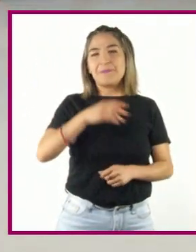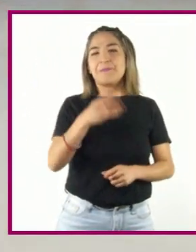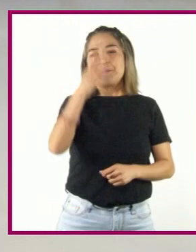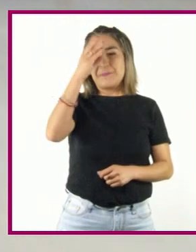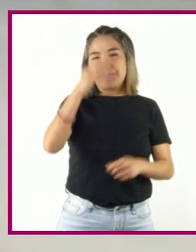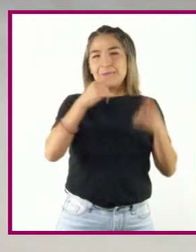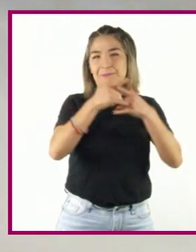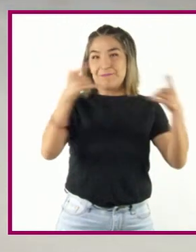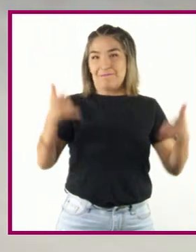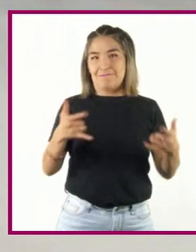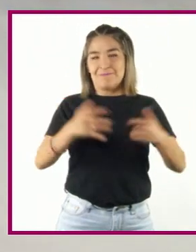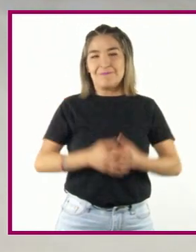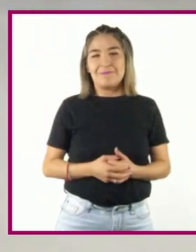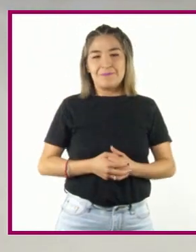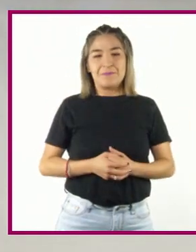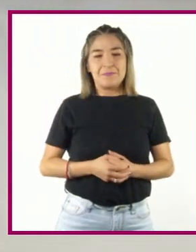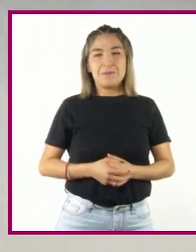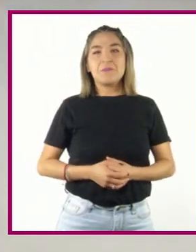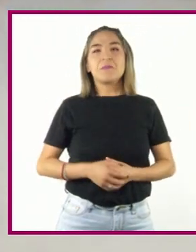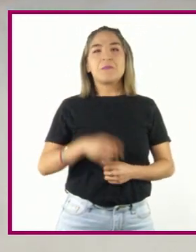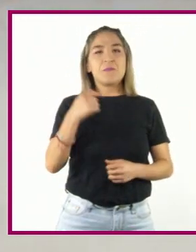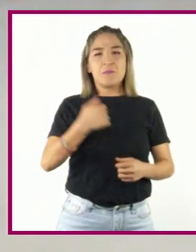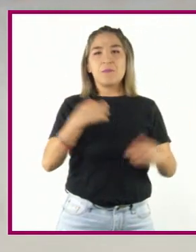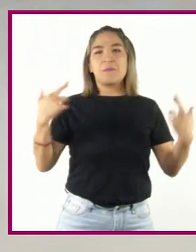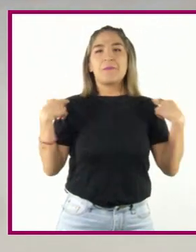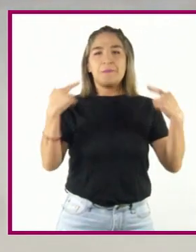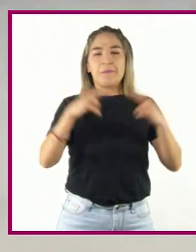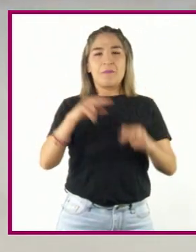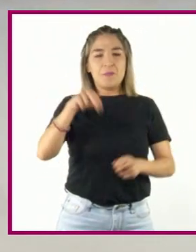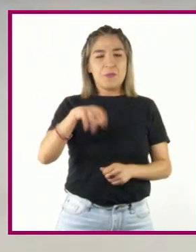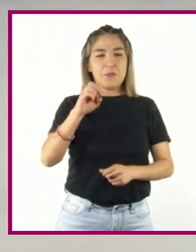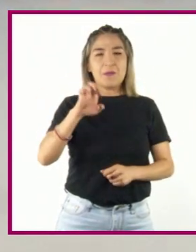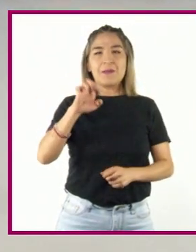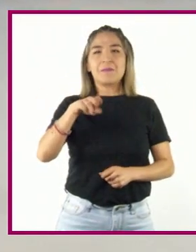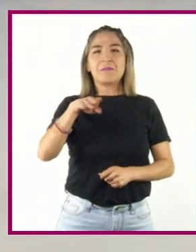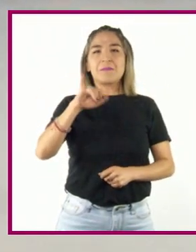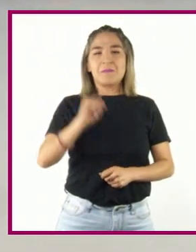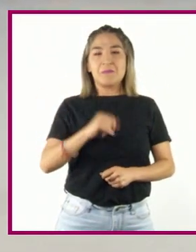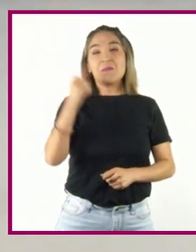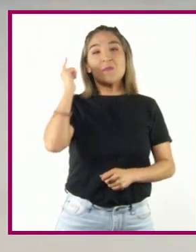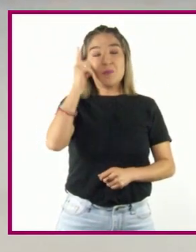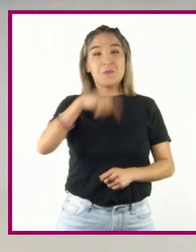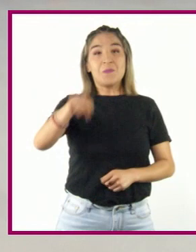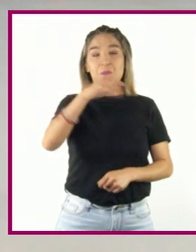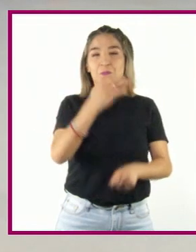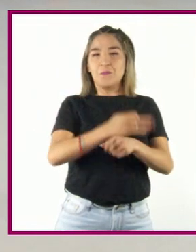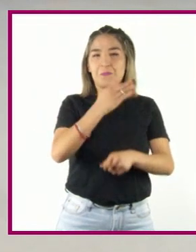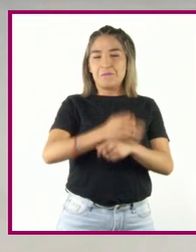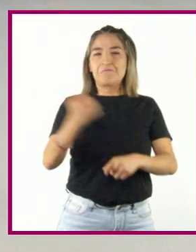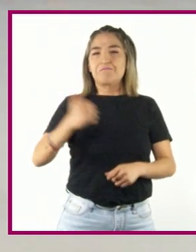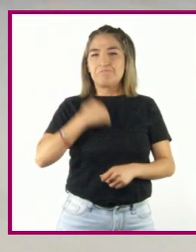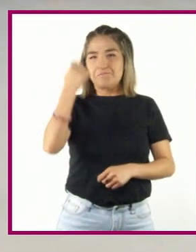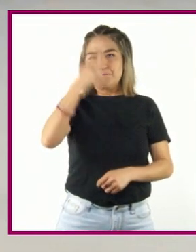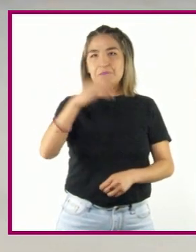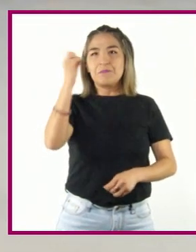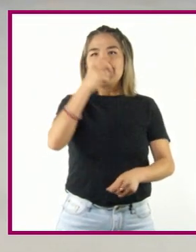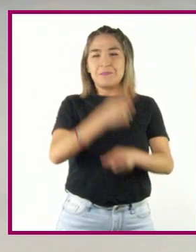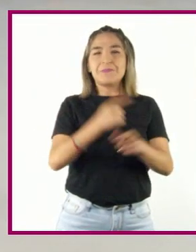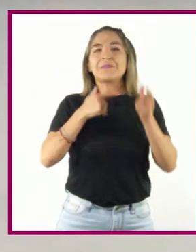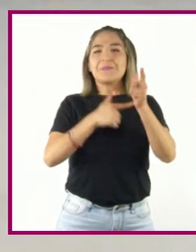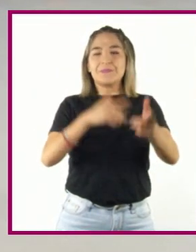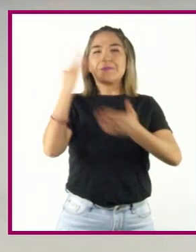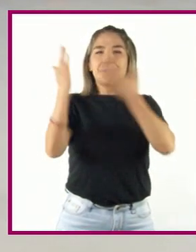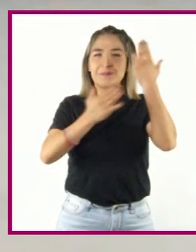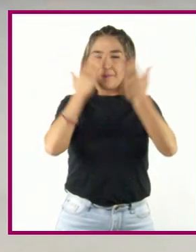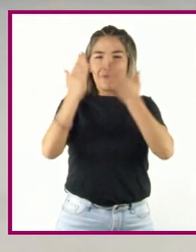asignatura Historia. Soy la maestra Noemi Juárez y espero que en estos días estén aprovechando la oportunidad de estudiar